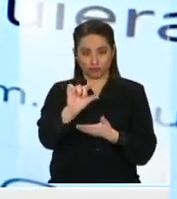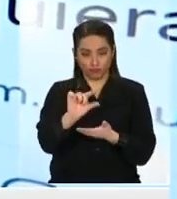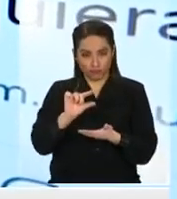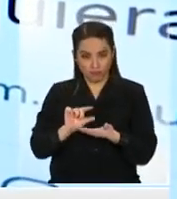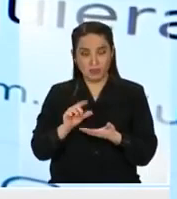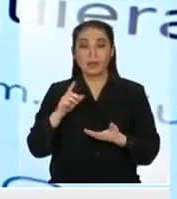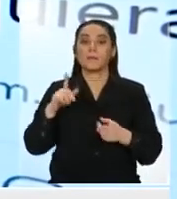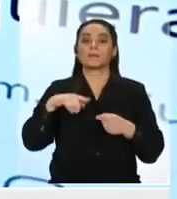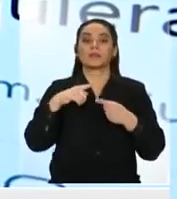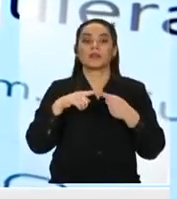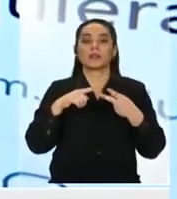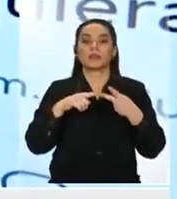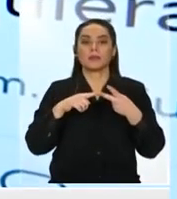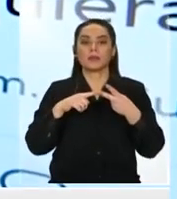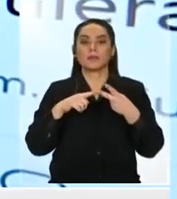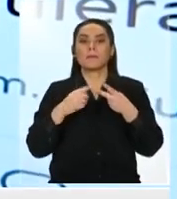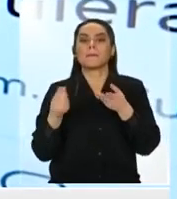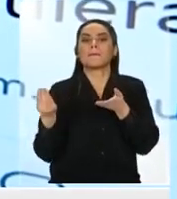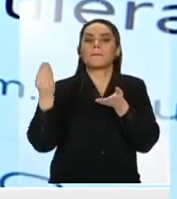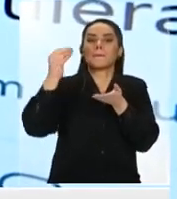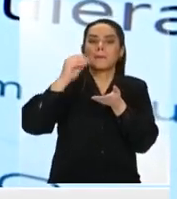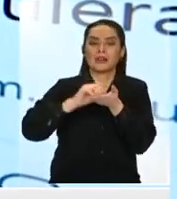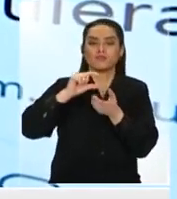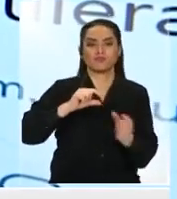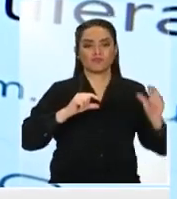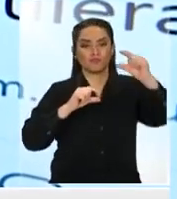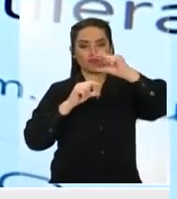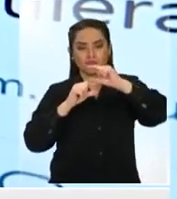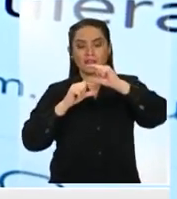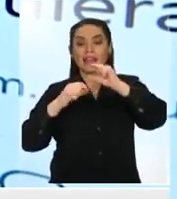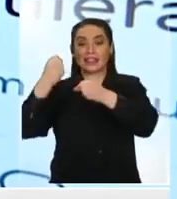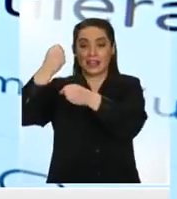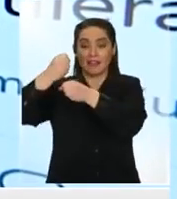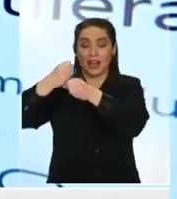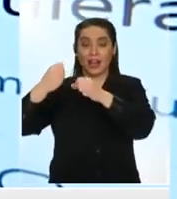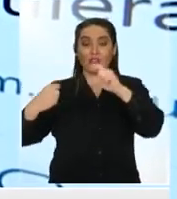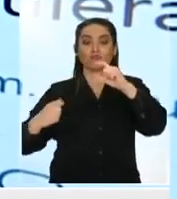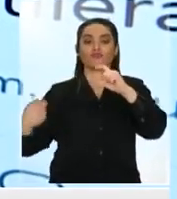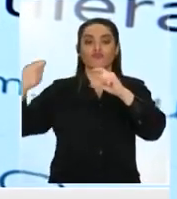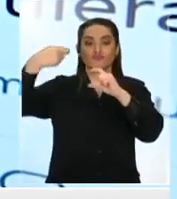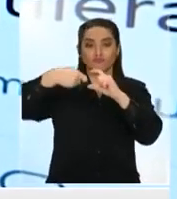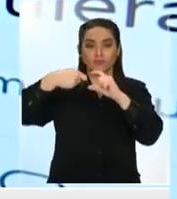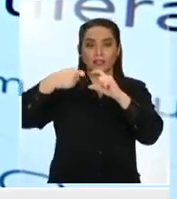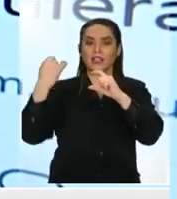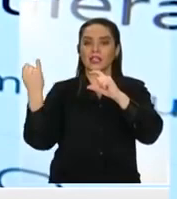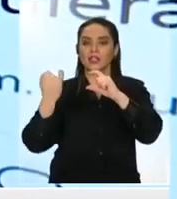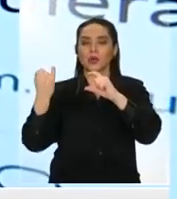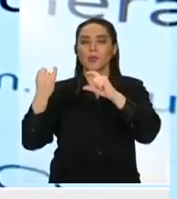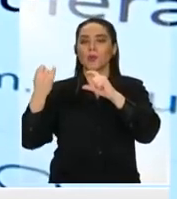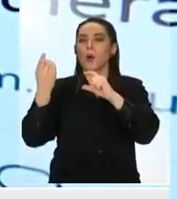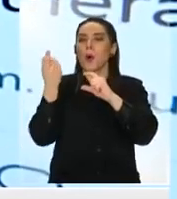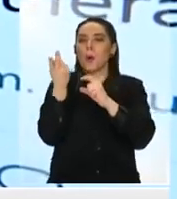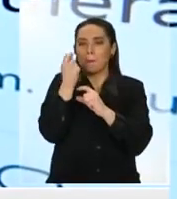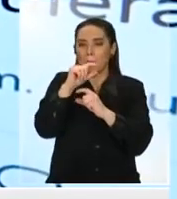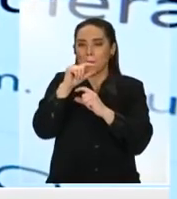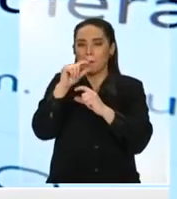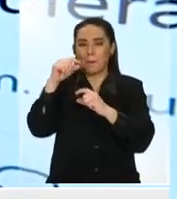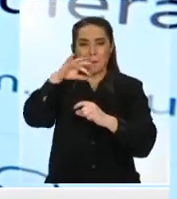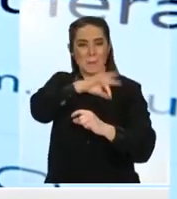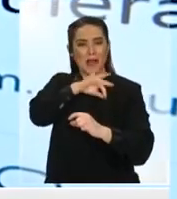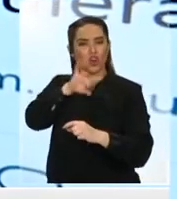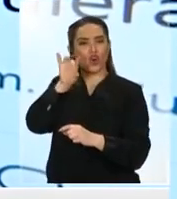dos peldaños superiores que son la contribución del trabajador que es individual, va a una cuenta individual pero de carácter nacional